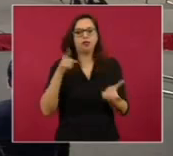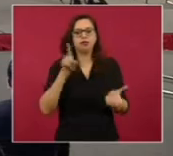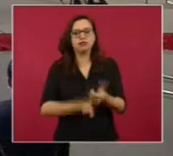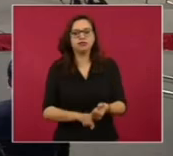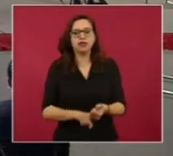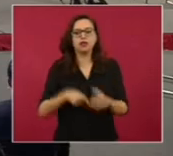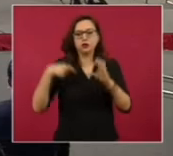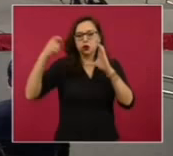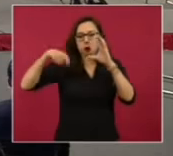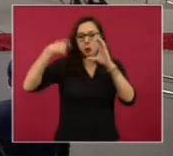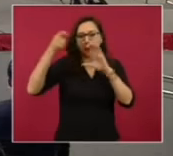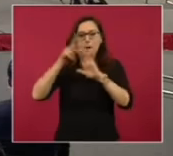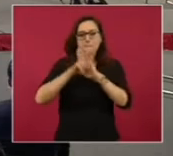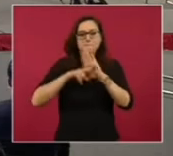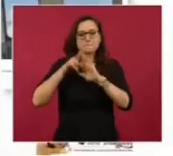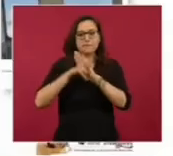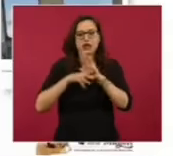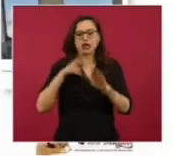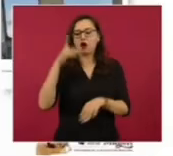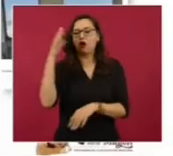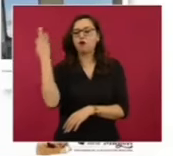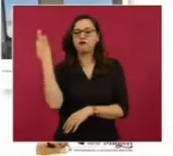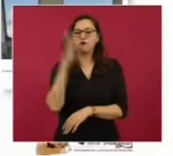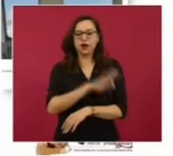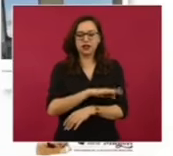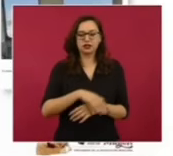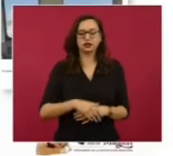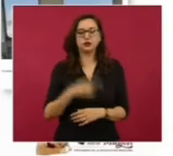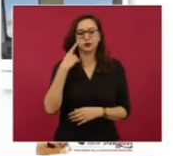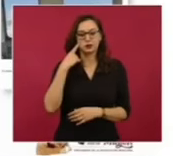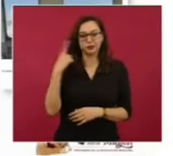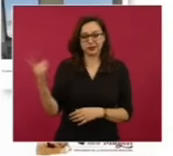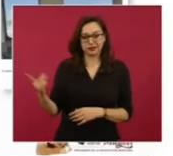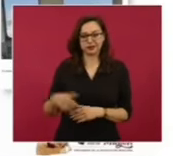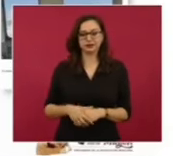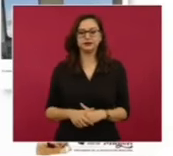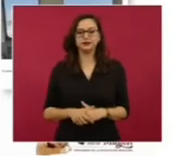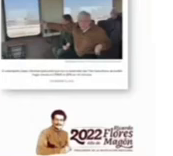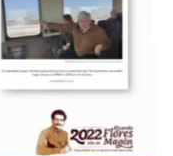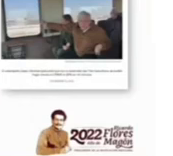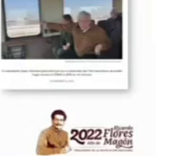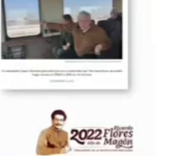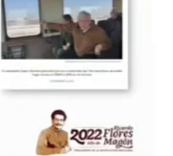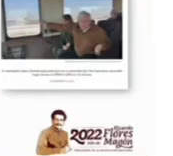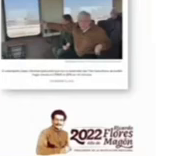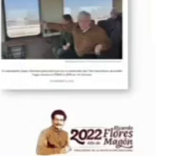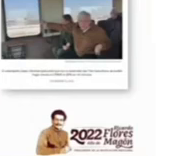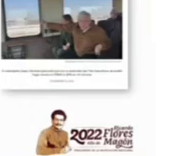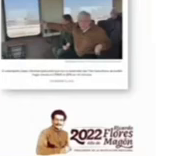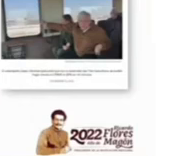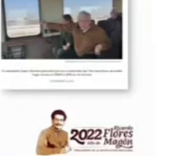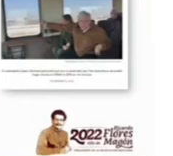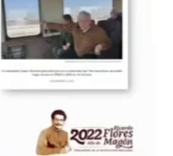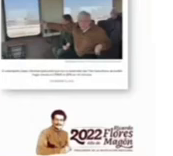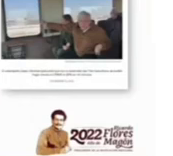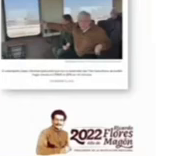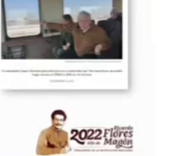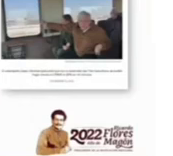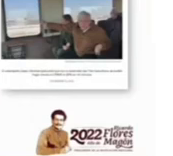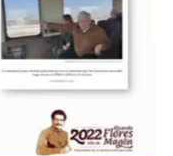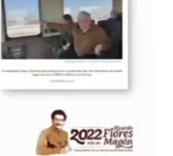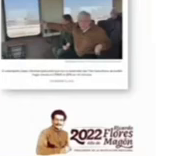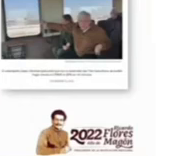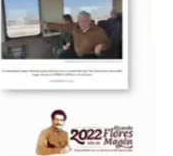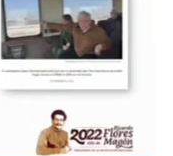comitiva recorrió el tramo de ocho kilómetros de ferrocarril construido por Sedena para acceder al aeropuerto Felipe